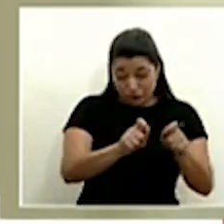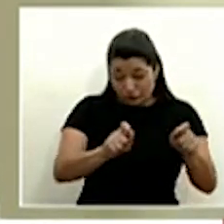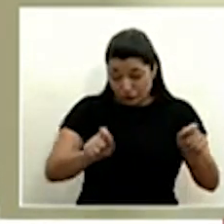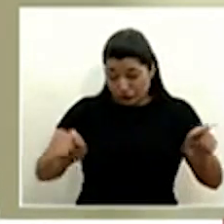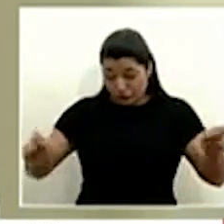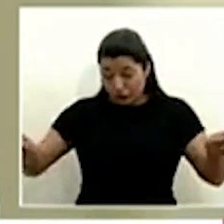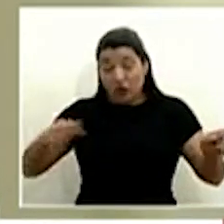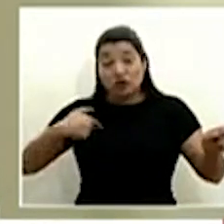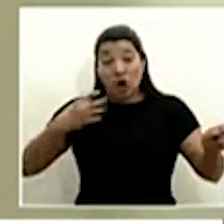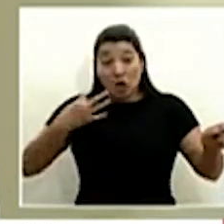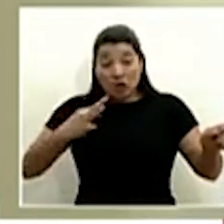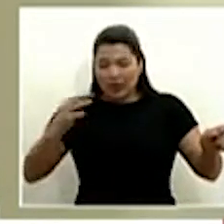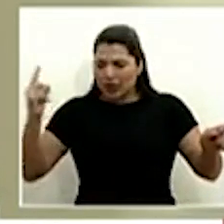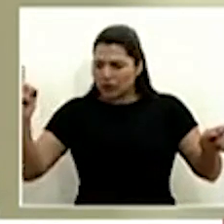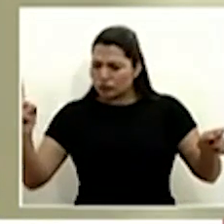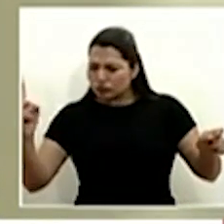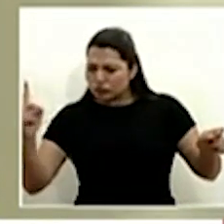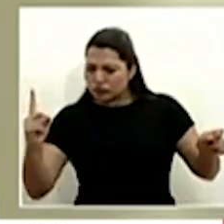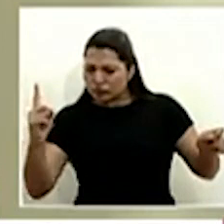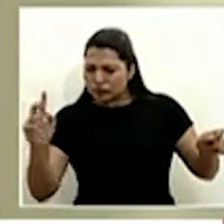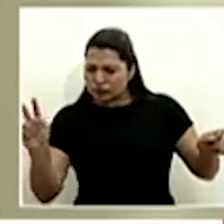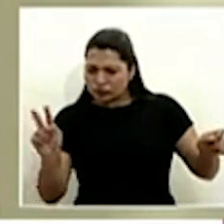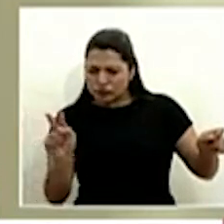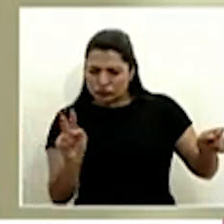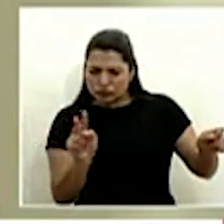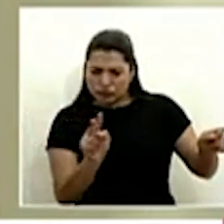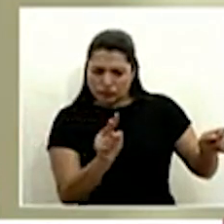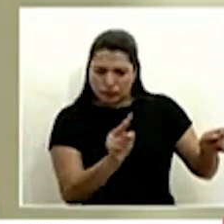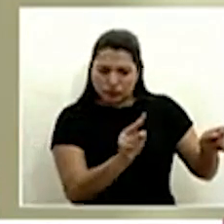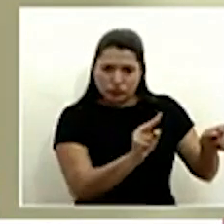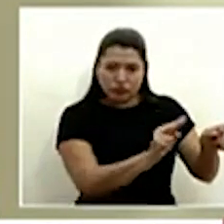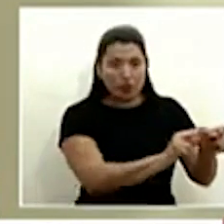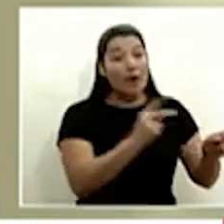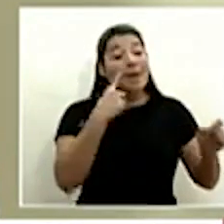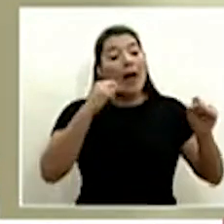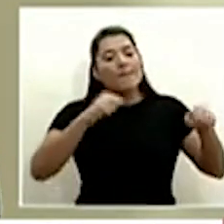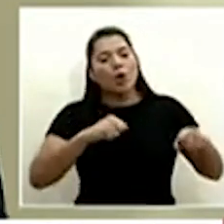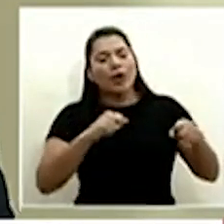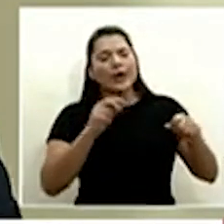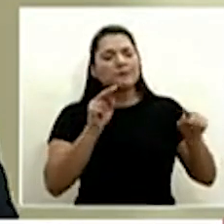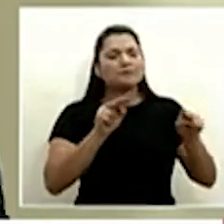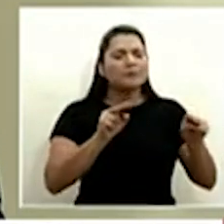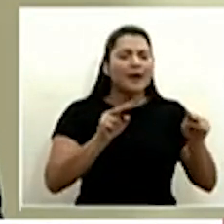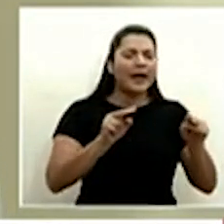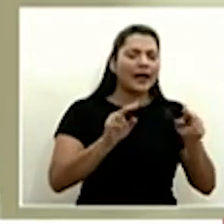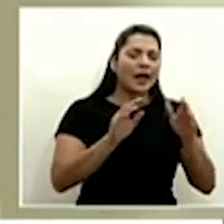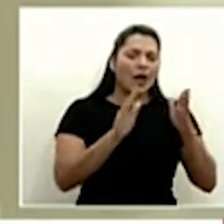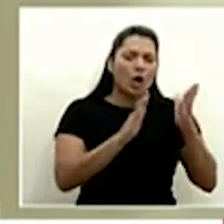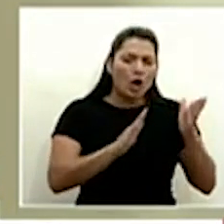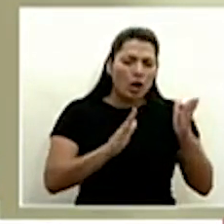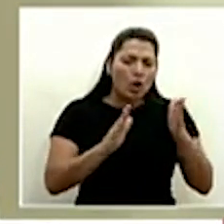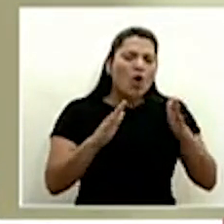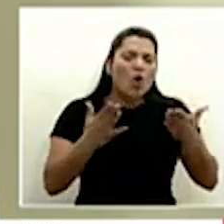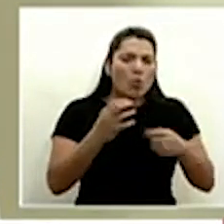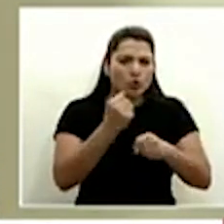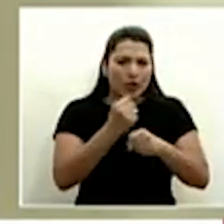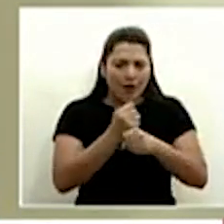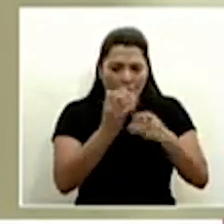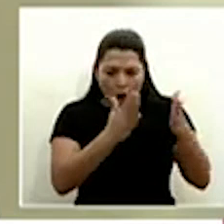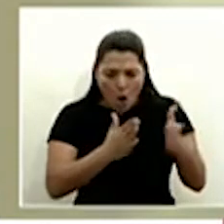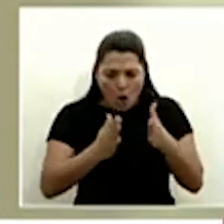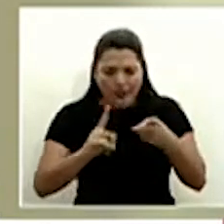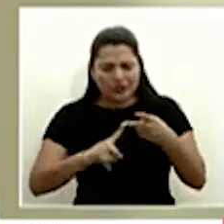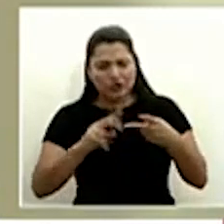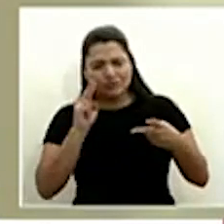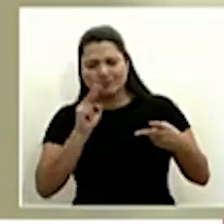circunstancias la condición de los oficiales el tema logístico corroborar algunas informaciones que nos están dando y me